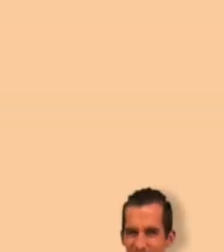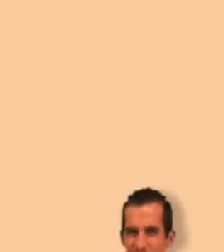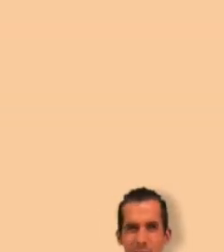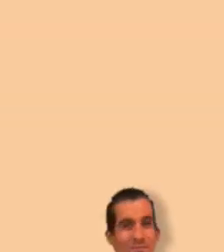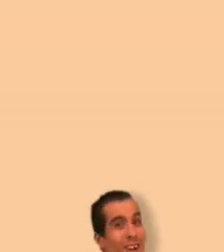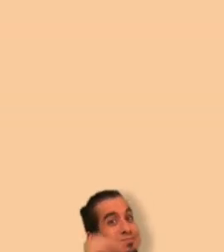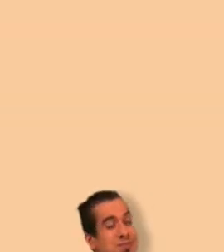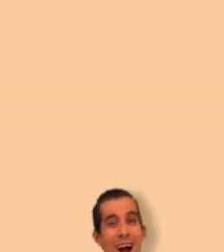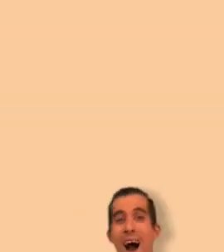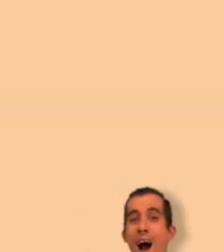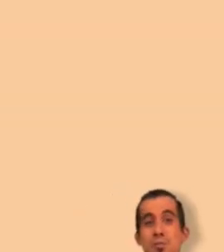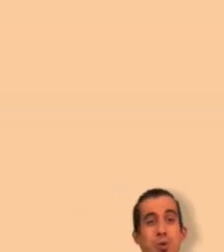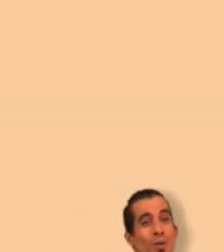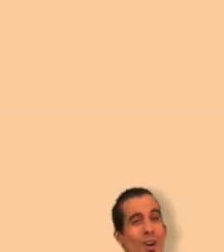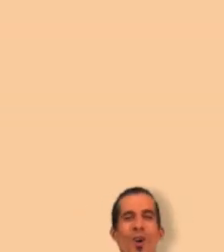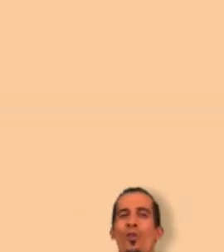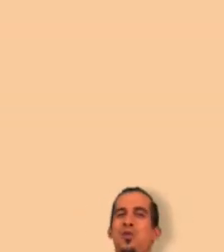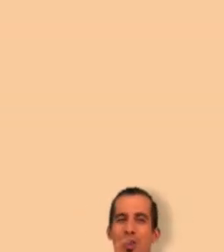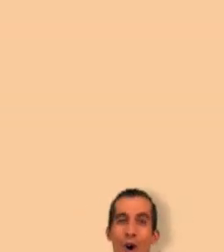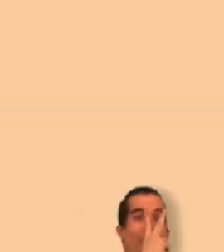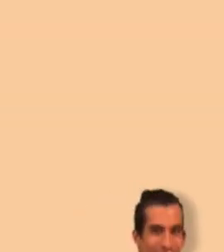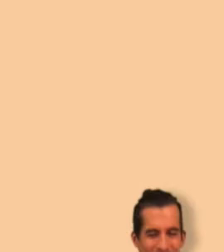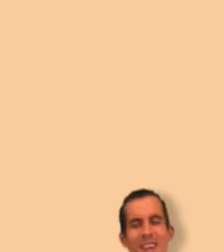vive los museos instálate a Amuse